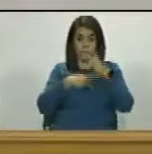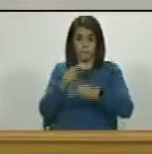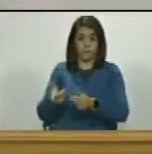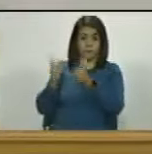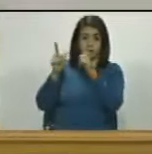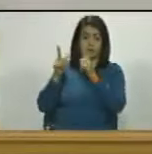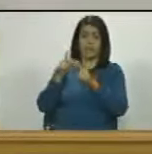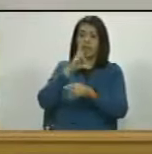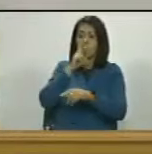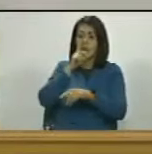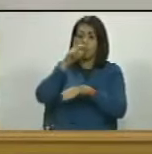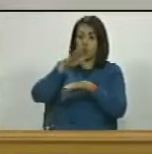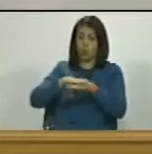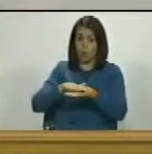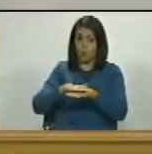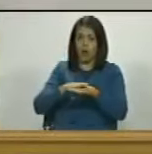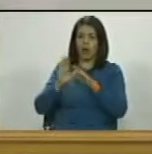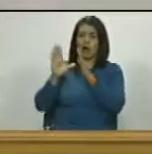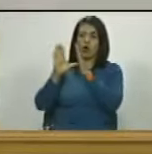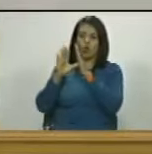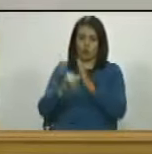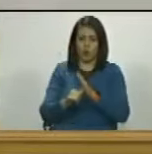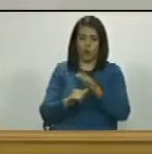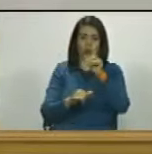autorizó es responsable del robo también